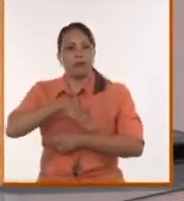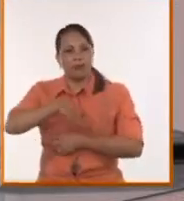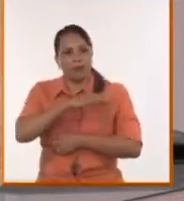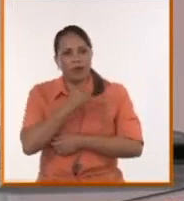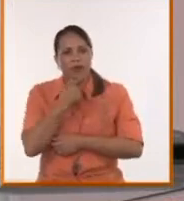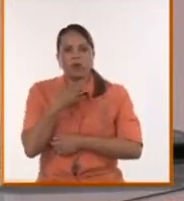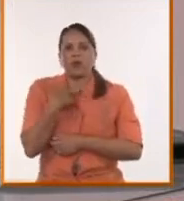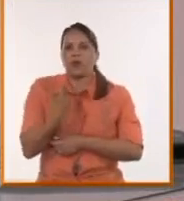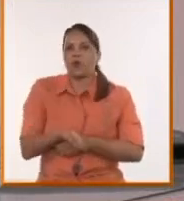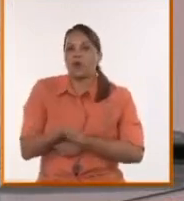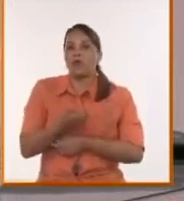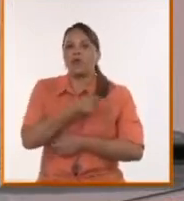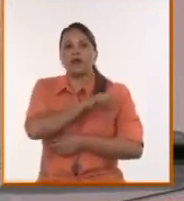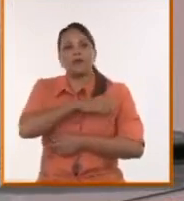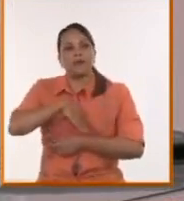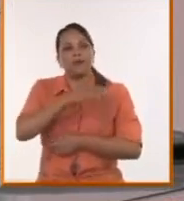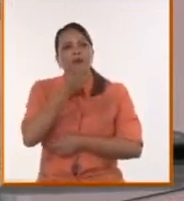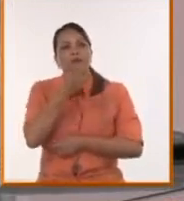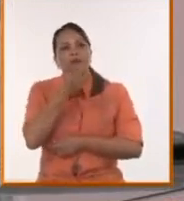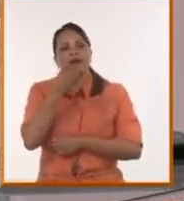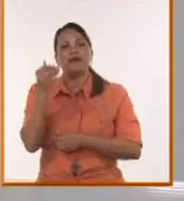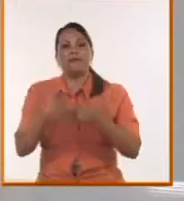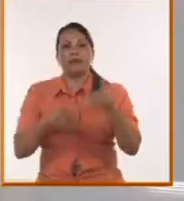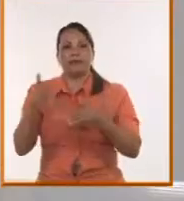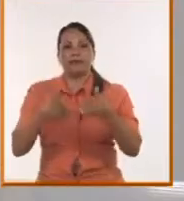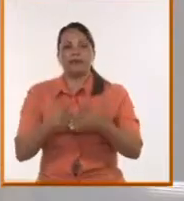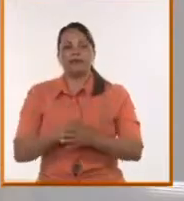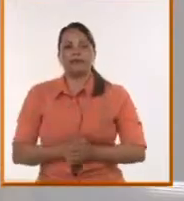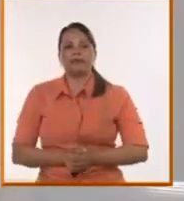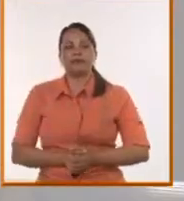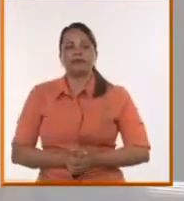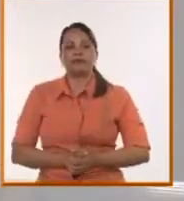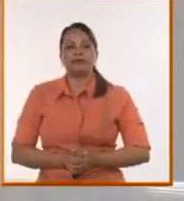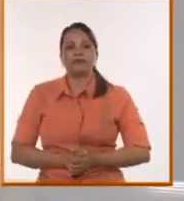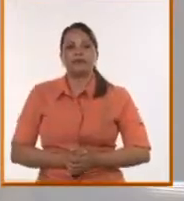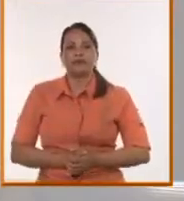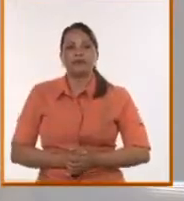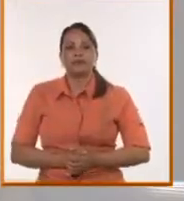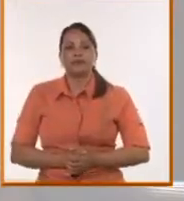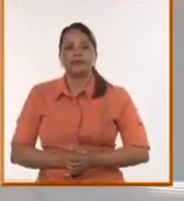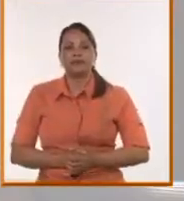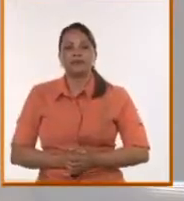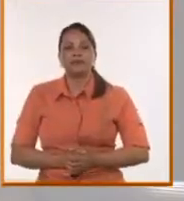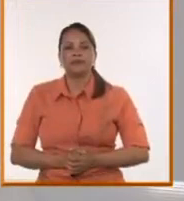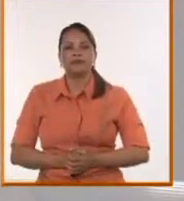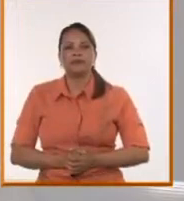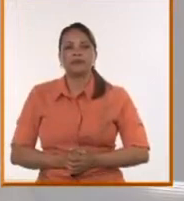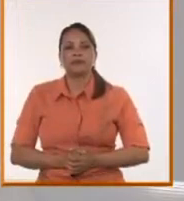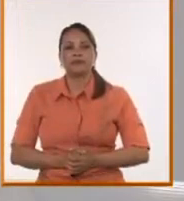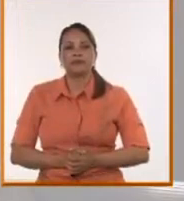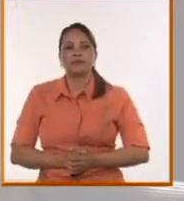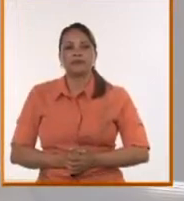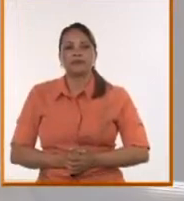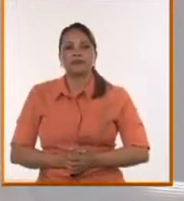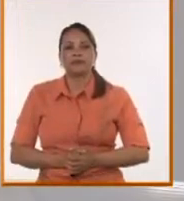gente también partícipe de esa batalla? Bueno, es que ahí es la pregunta del millón, ¿no? Din, din, din. Si tuviera yo el perfecto